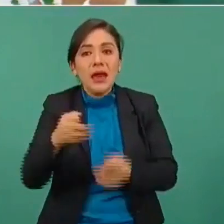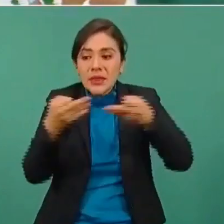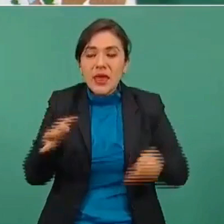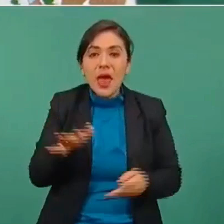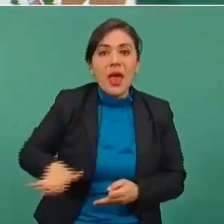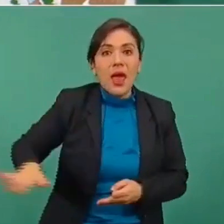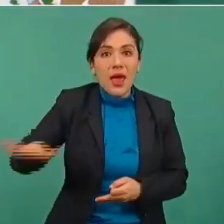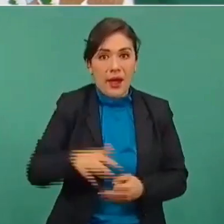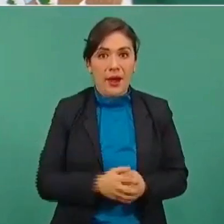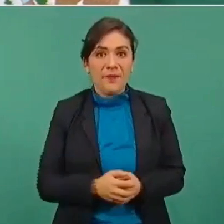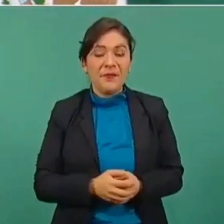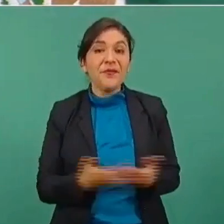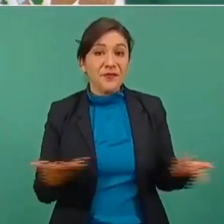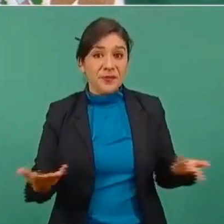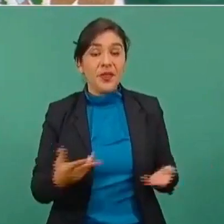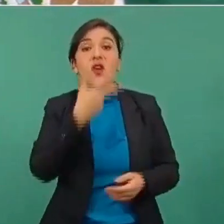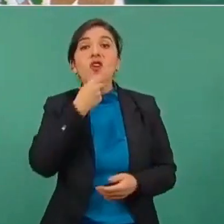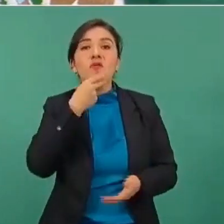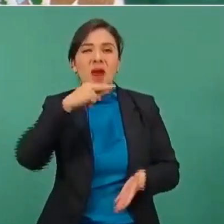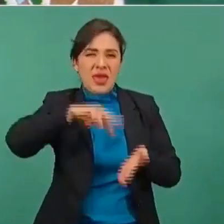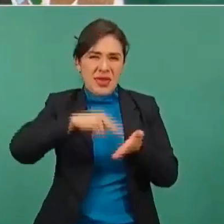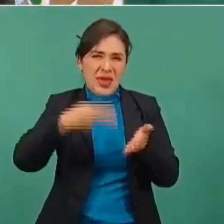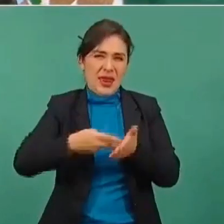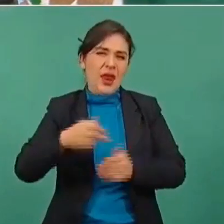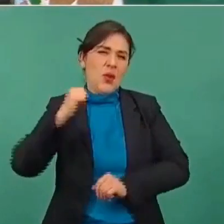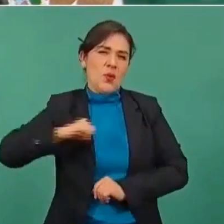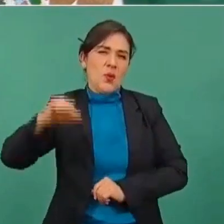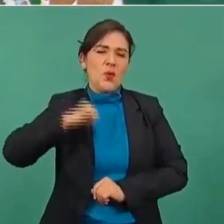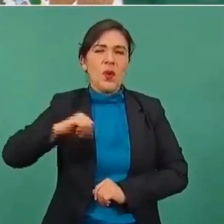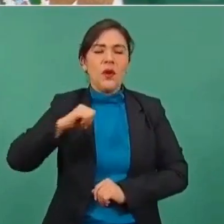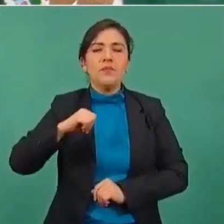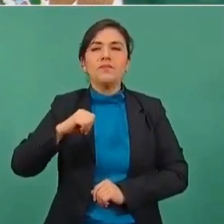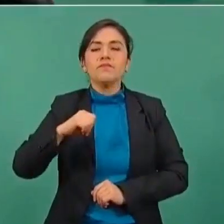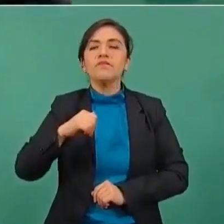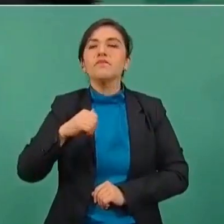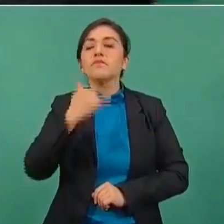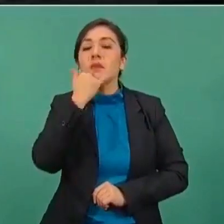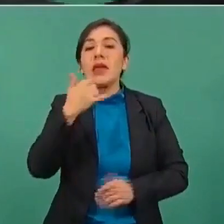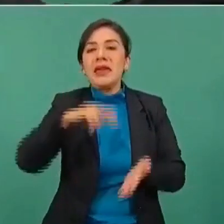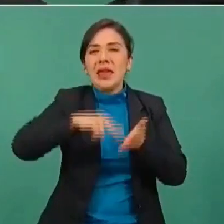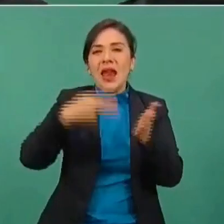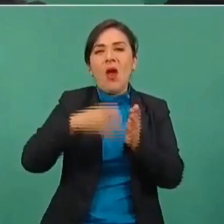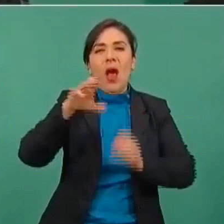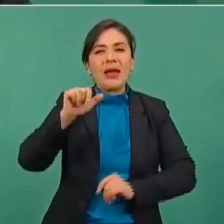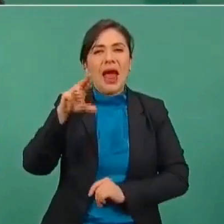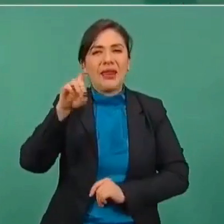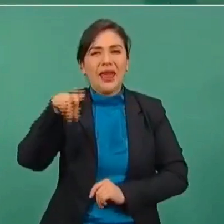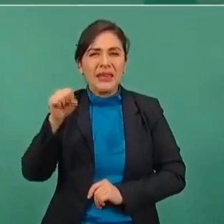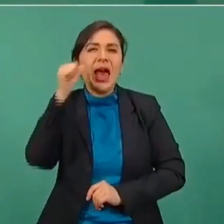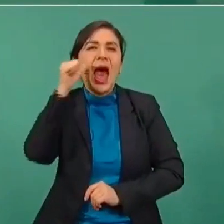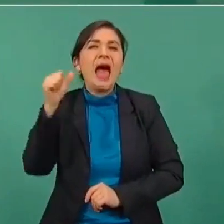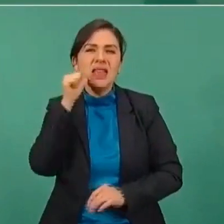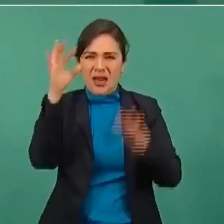Lo que el ingeniero Cárdenas planteó ayer es que se hizo en el gobierno anterior